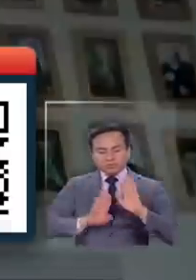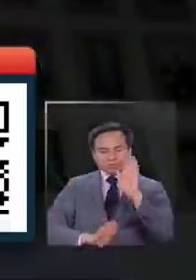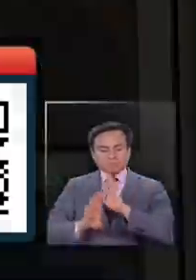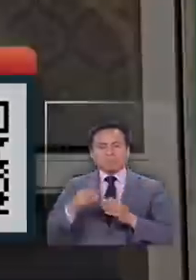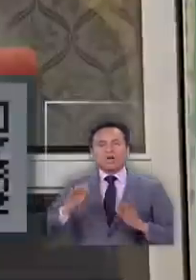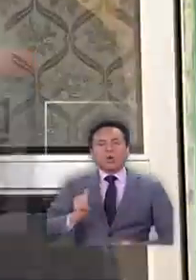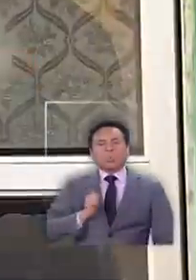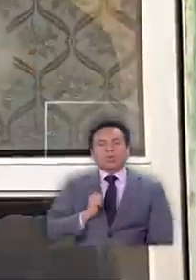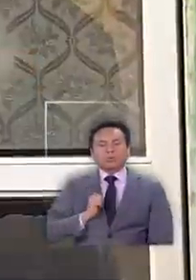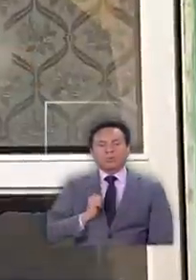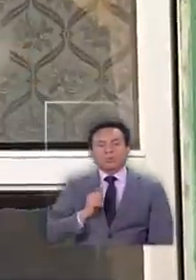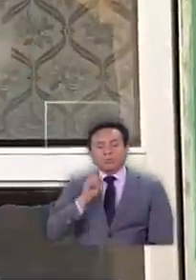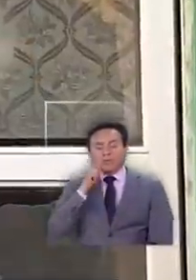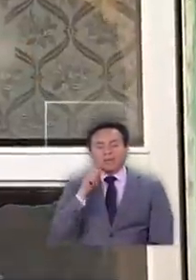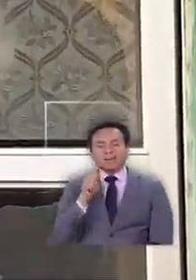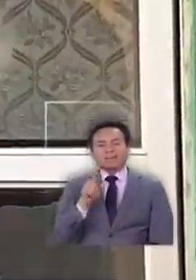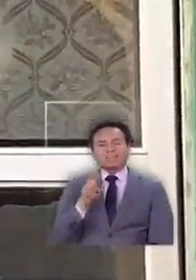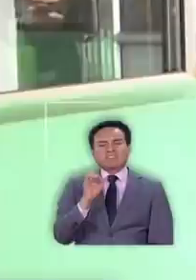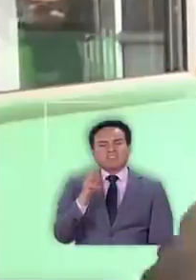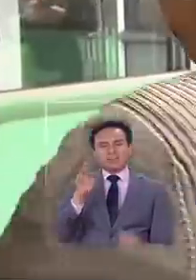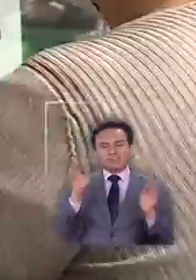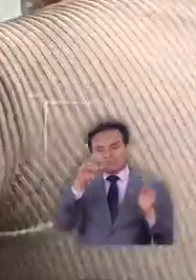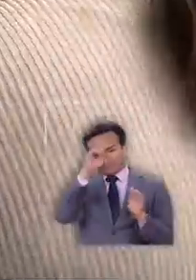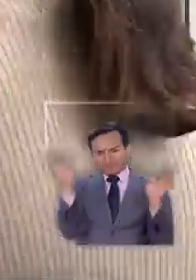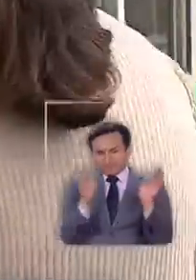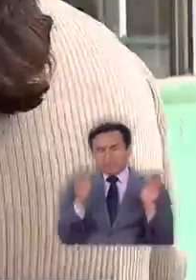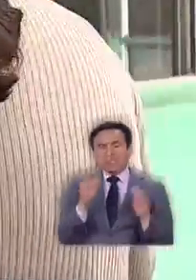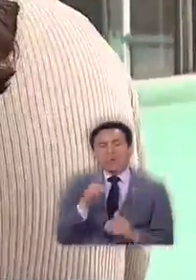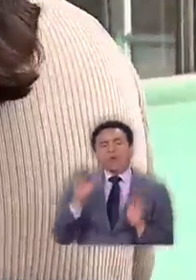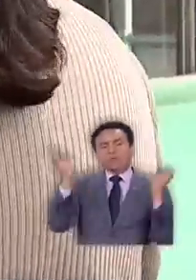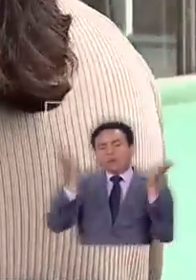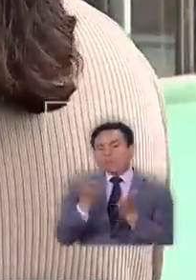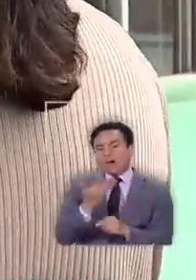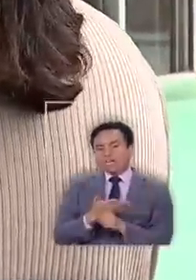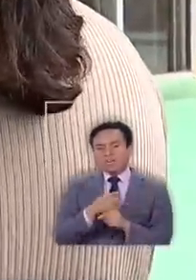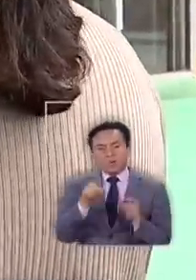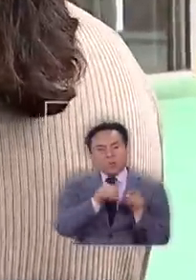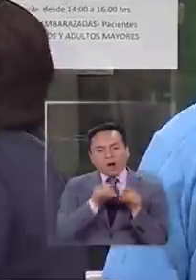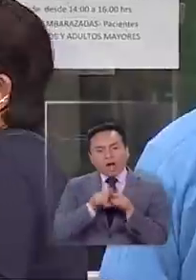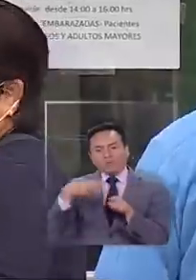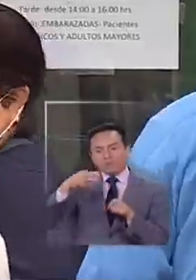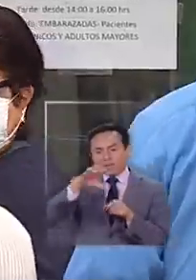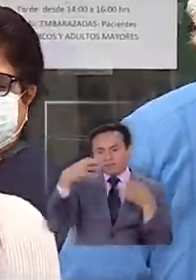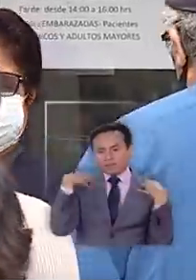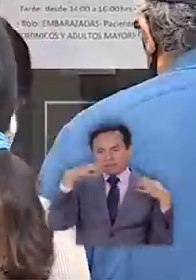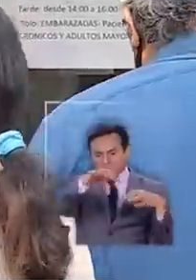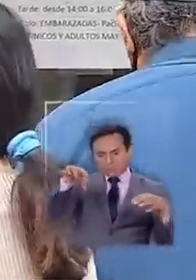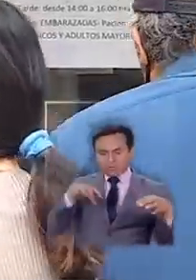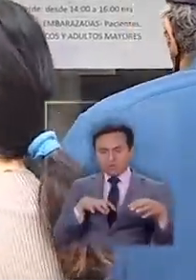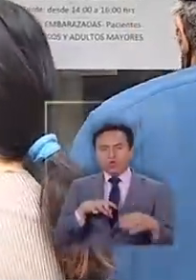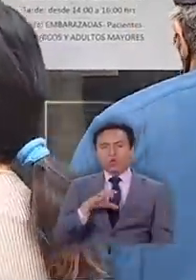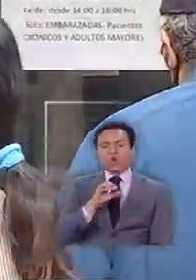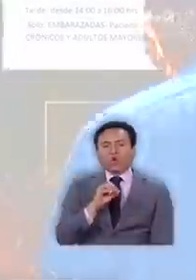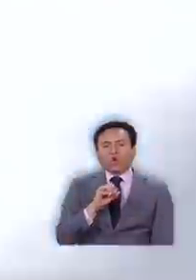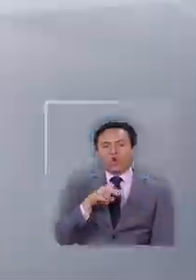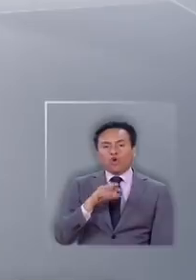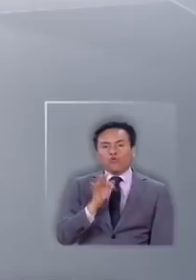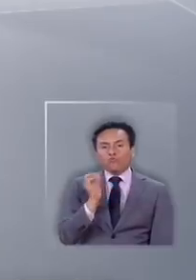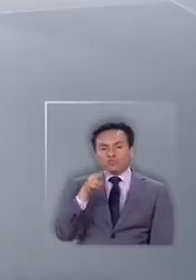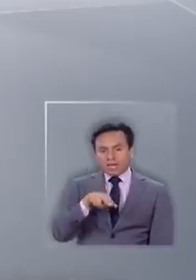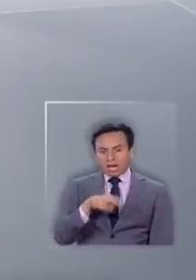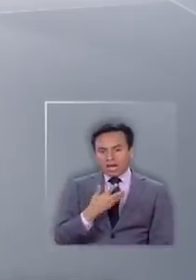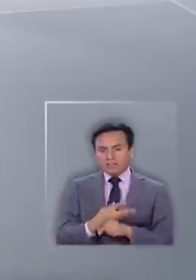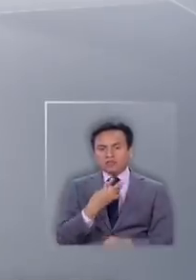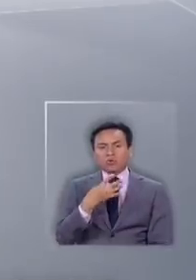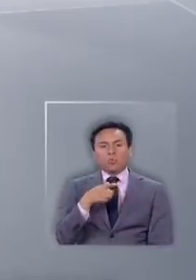cumplido Lo que sucede en el Cefam de Huachuraba se replica en muchos otros recintos de salud municipal De acuerdo a la Confusam hasta la fecha hay 140